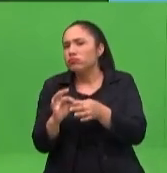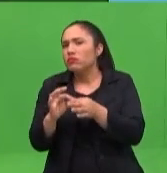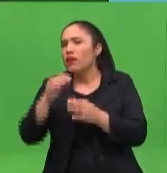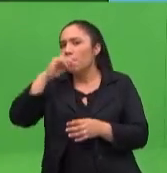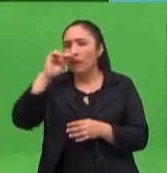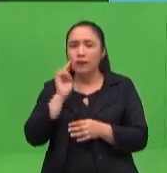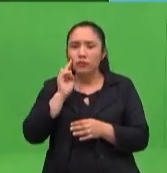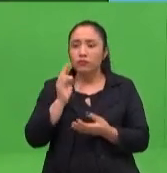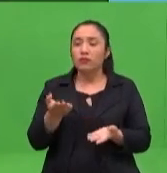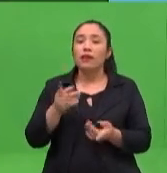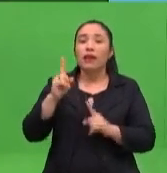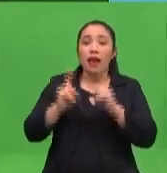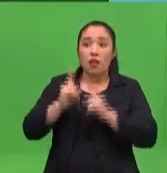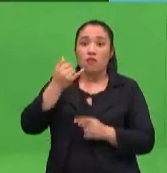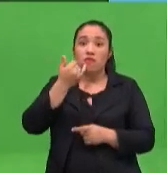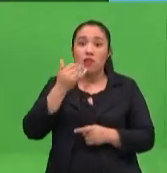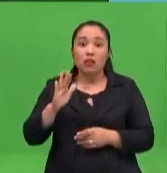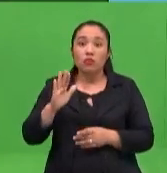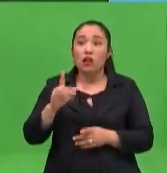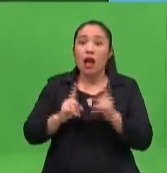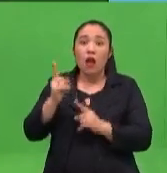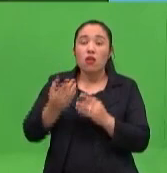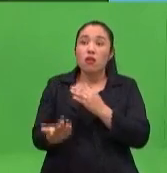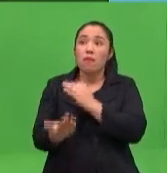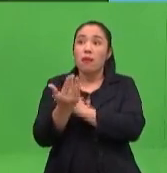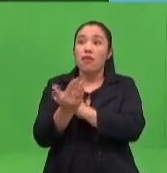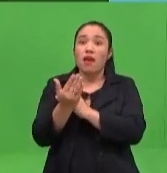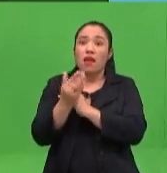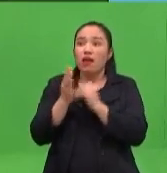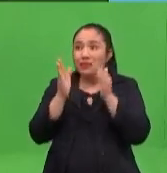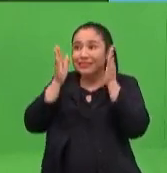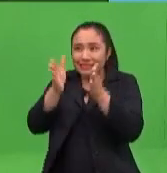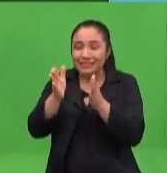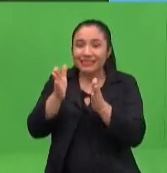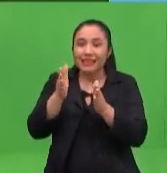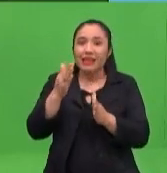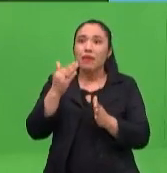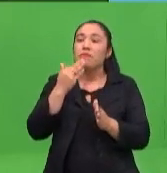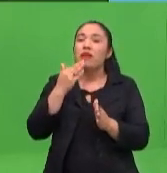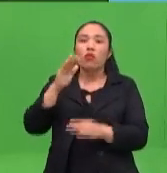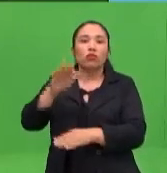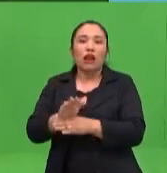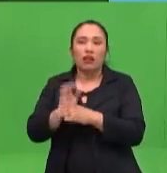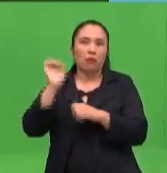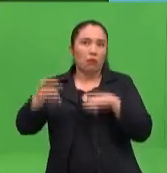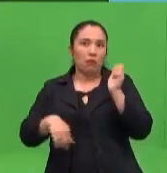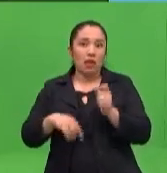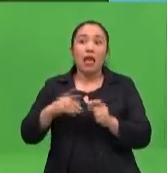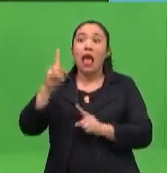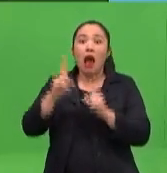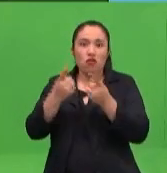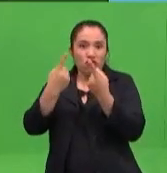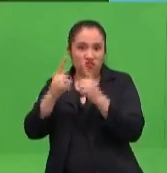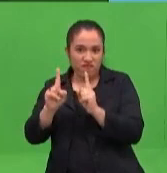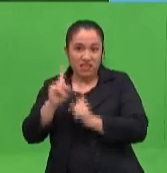para todos, pero hay niños que realmente su atención es o más de tarde o más de tardecita, más que a la mañana. La mayoría están